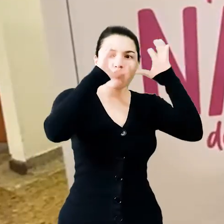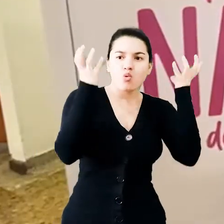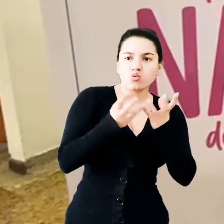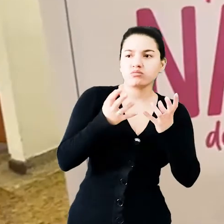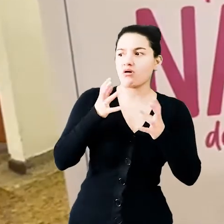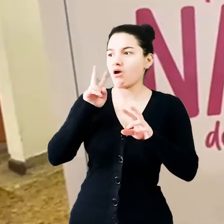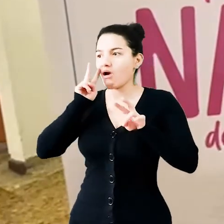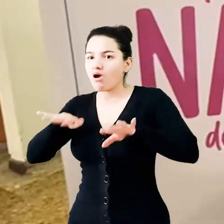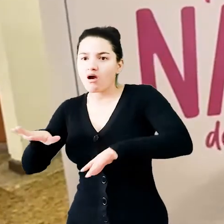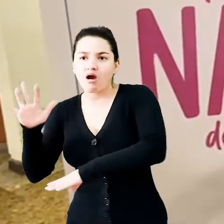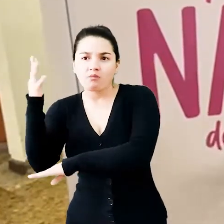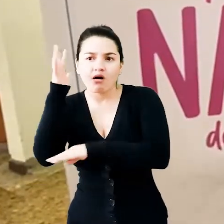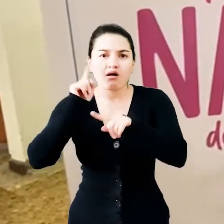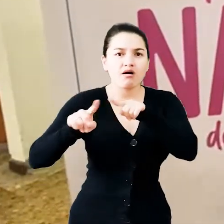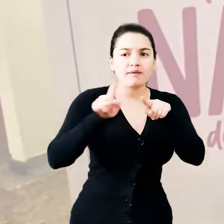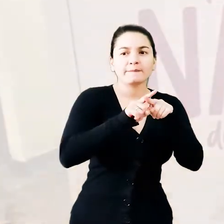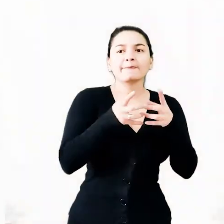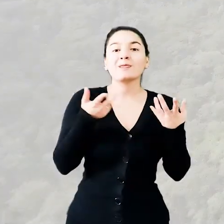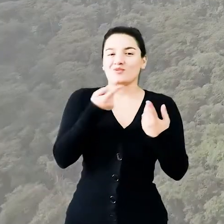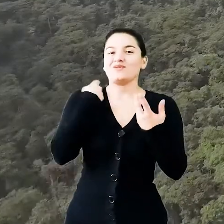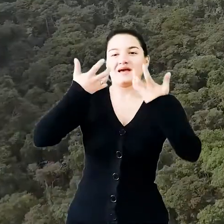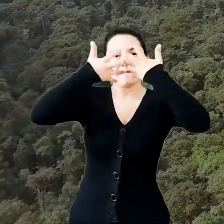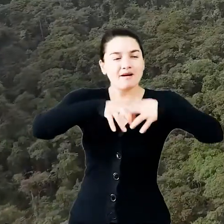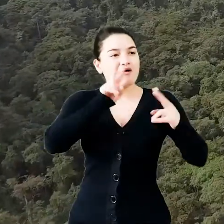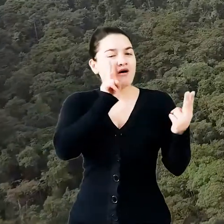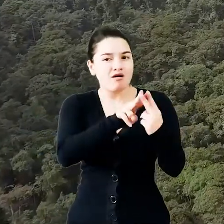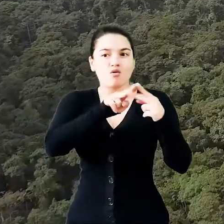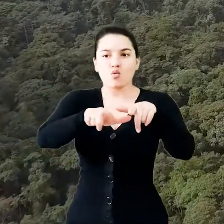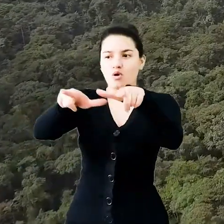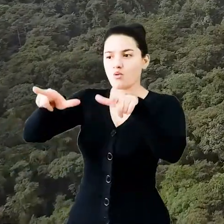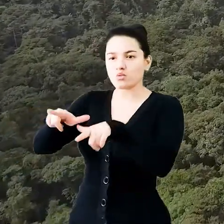genera un crecimiento comercial en todo el territorio.